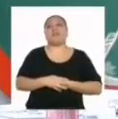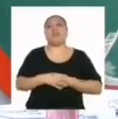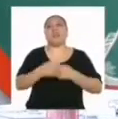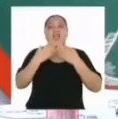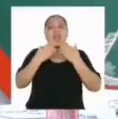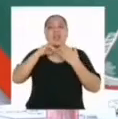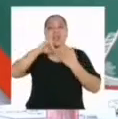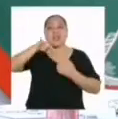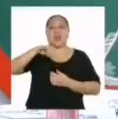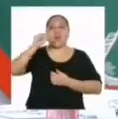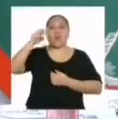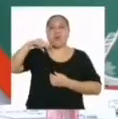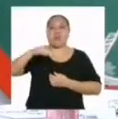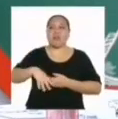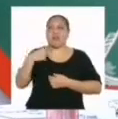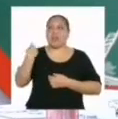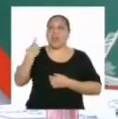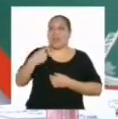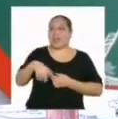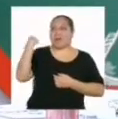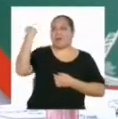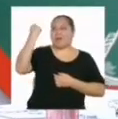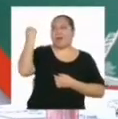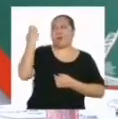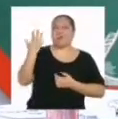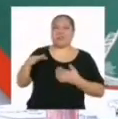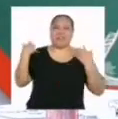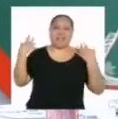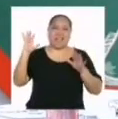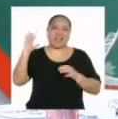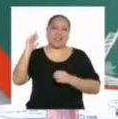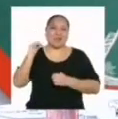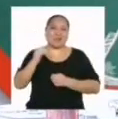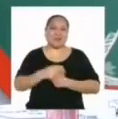¡Gracias, Juana! ¡Ya te hiciste famosa! ¡Chau!